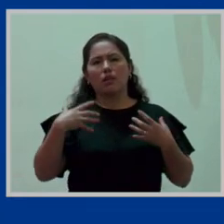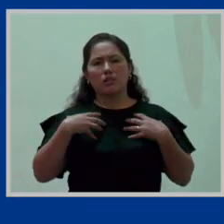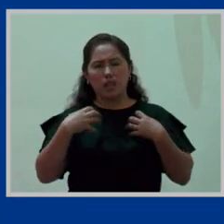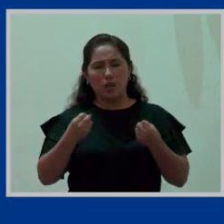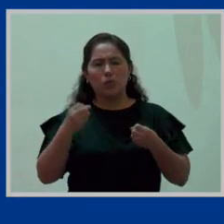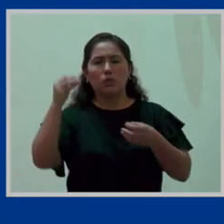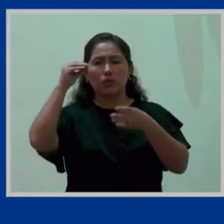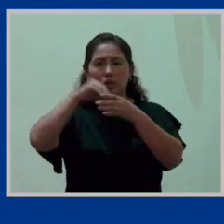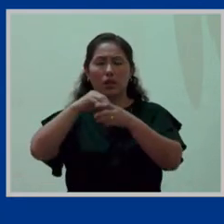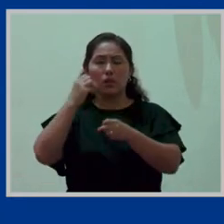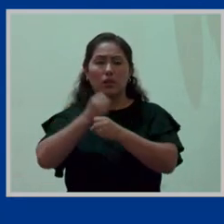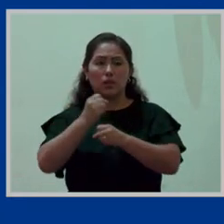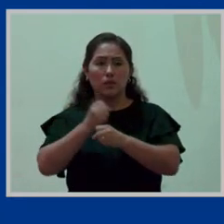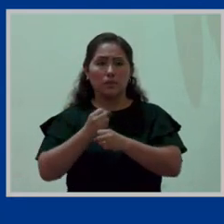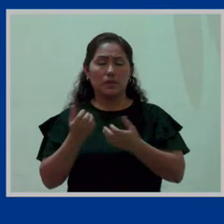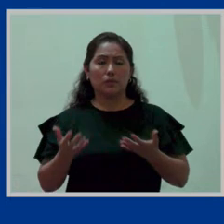Trabajo,